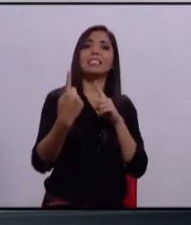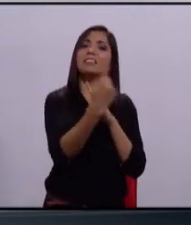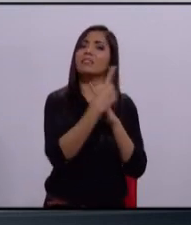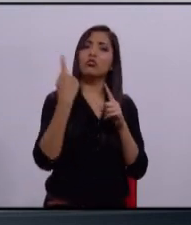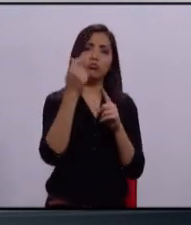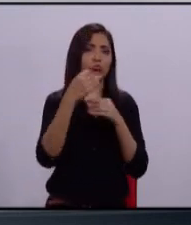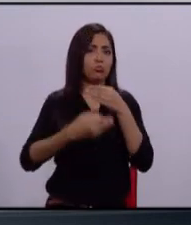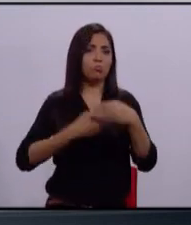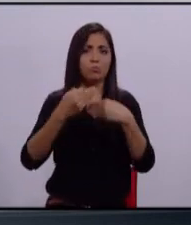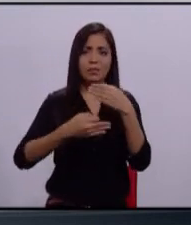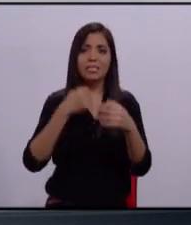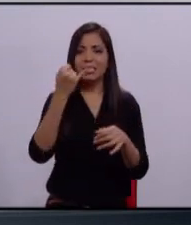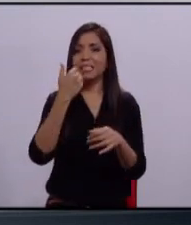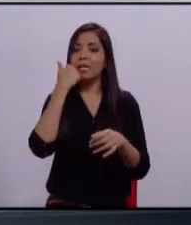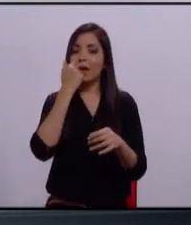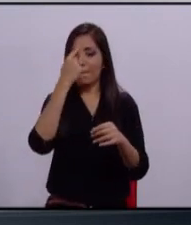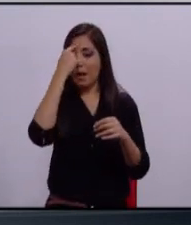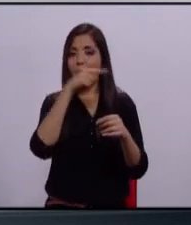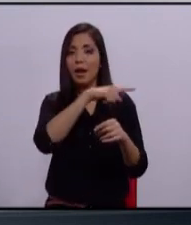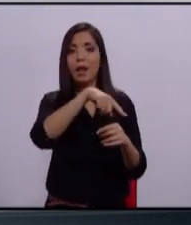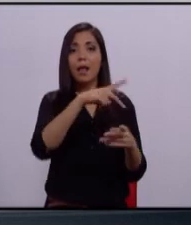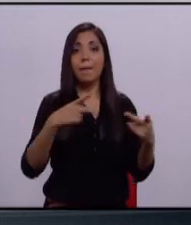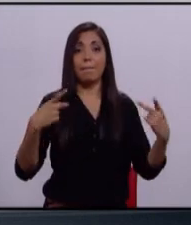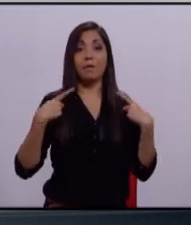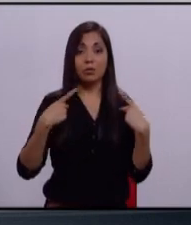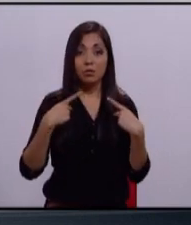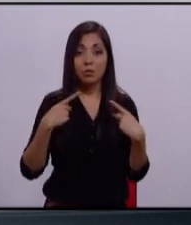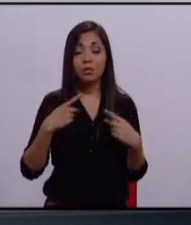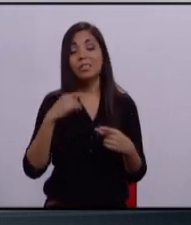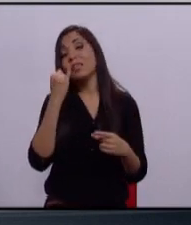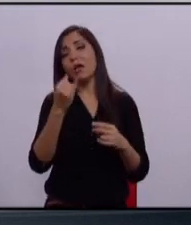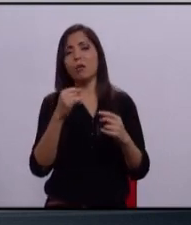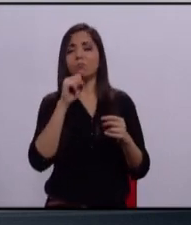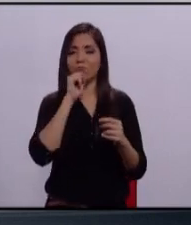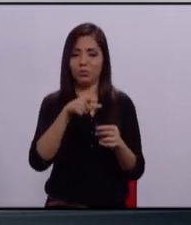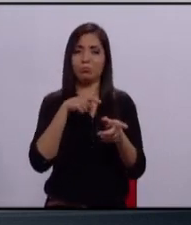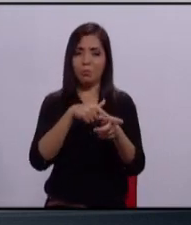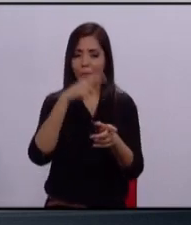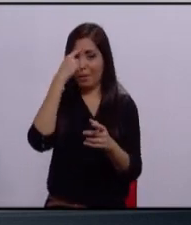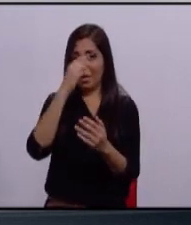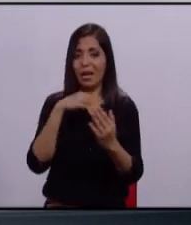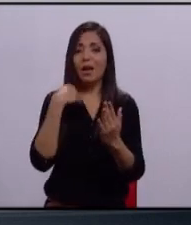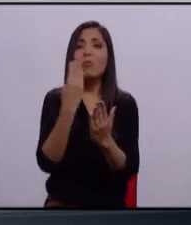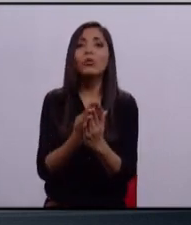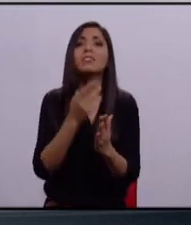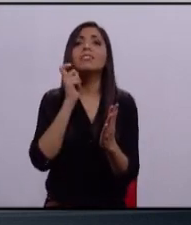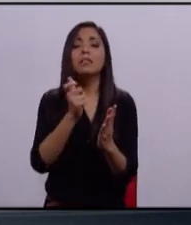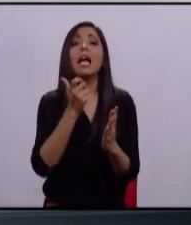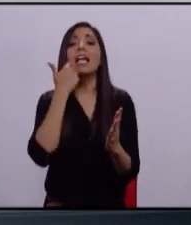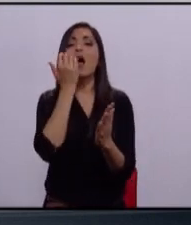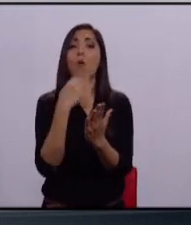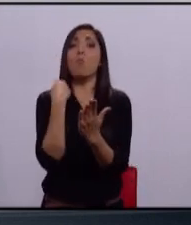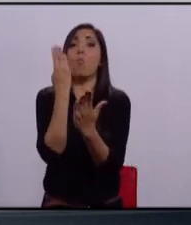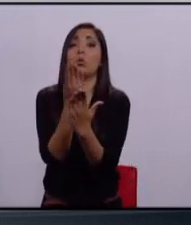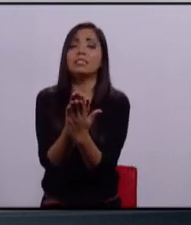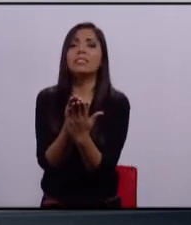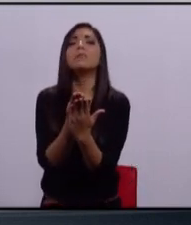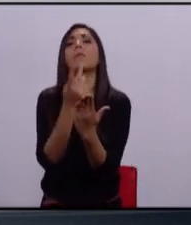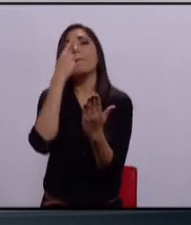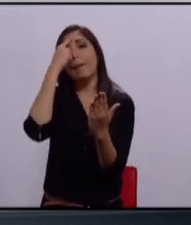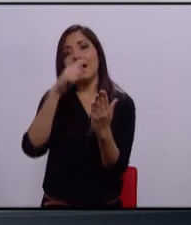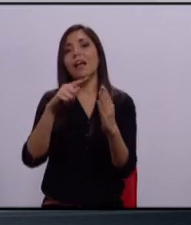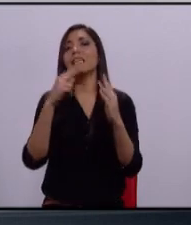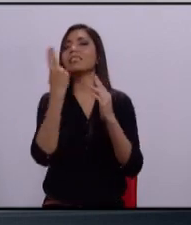políticas a la persona. Continuando con nuestra propuesta, vamos a llevar a cabo un programa de rescate y